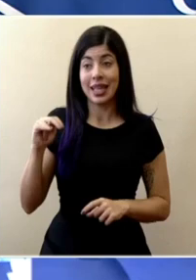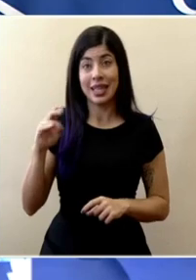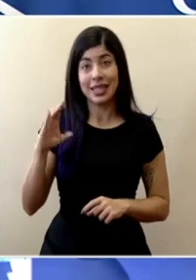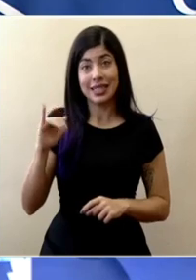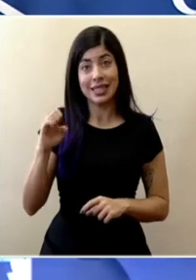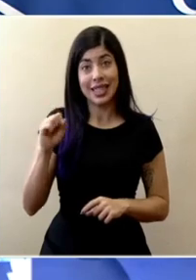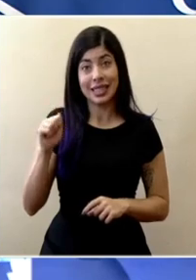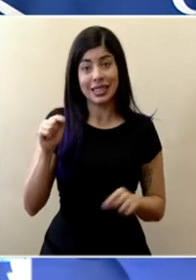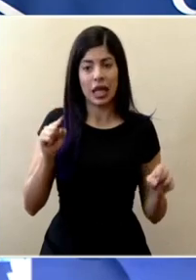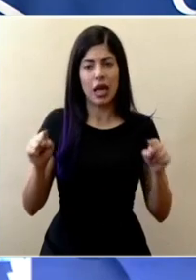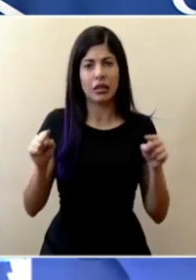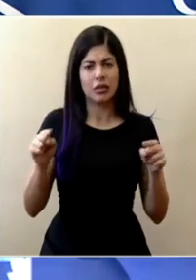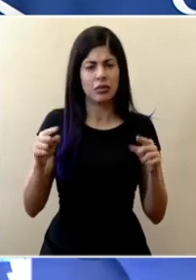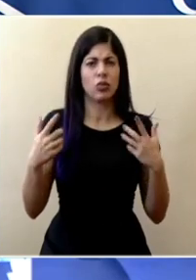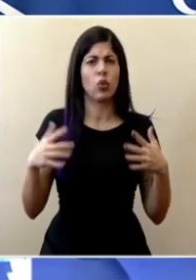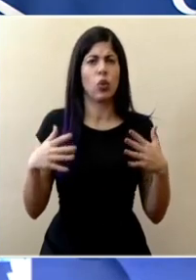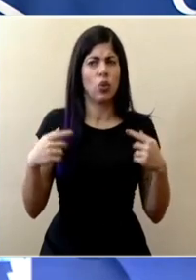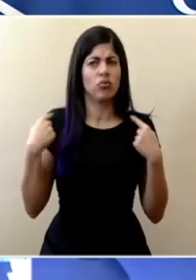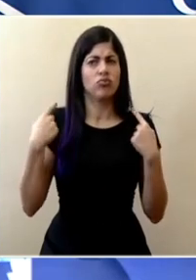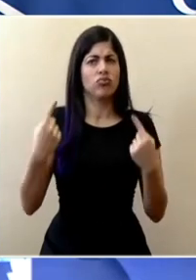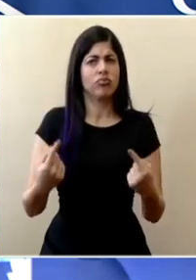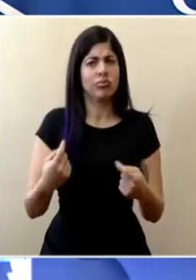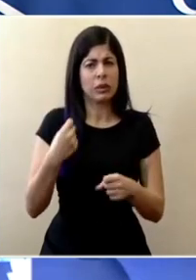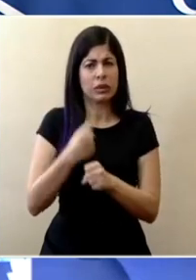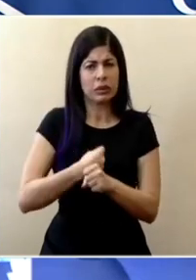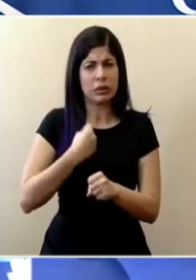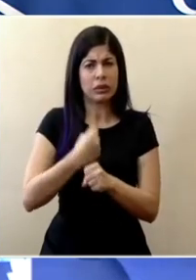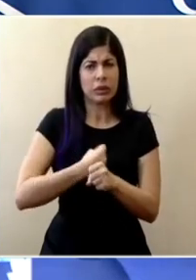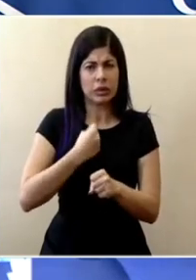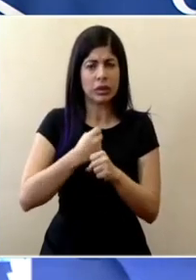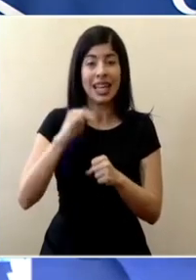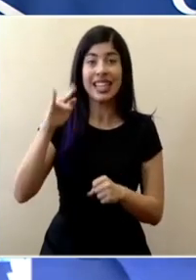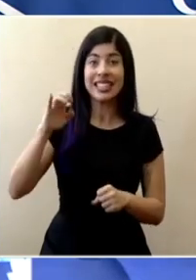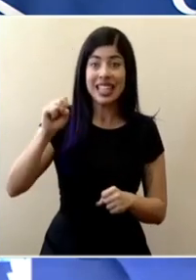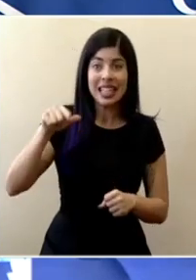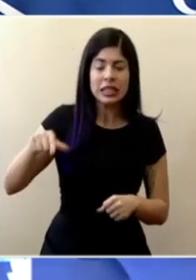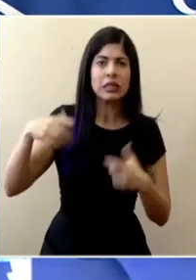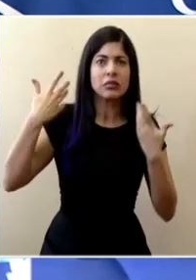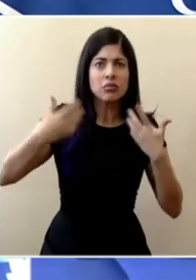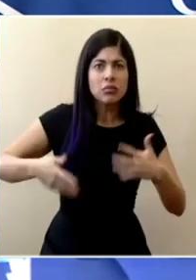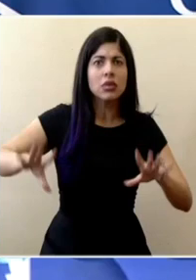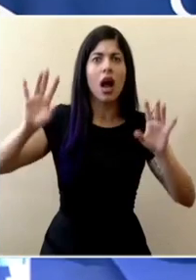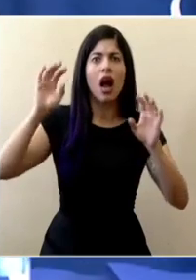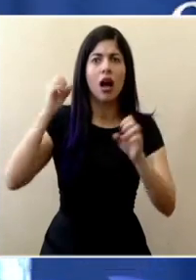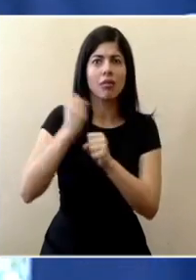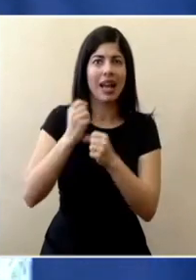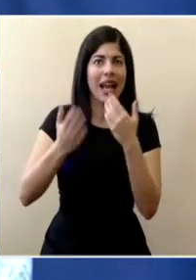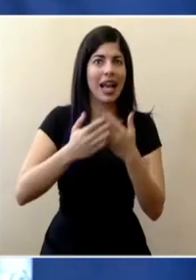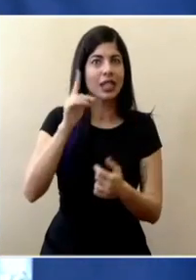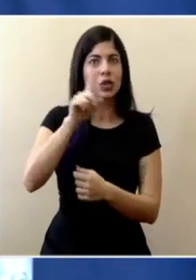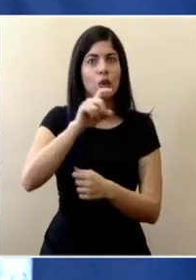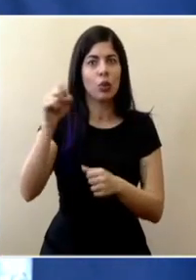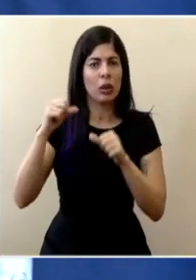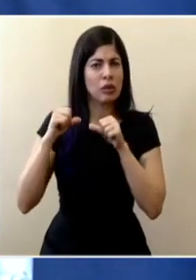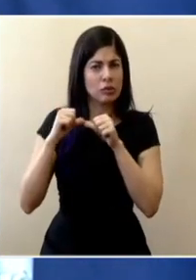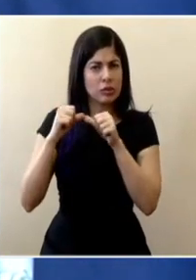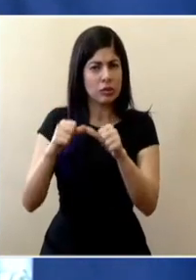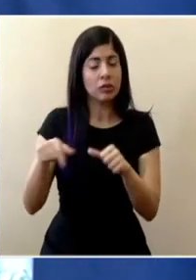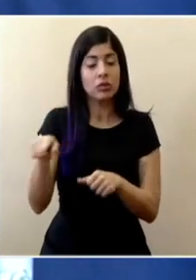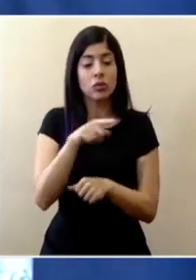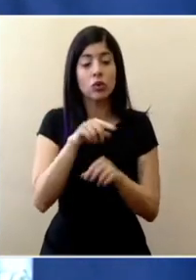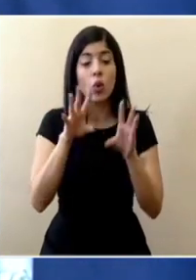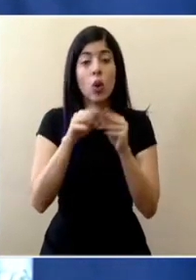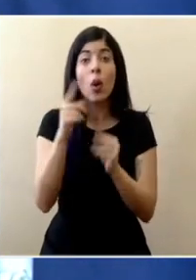están trabajando hace bastantes días y en el caso de inciencia desde hace ya prácticamente un mes tenemos una